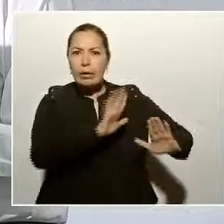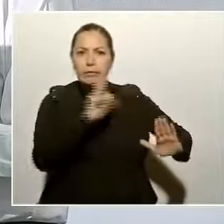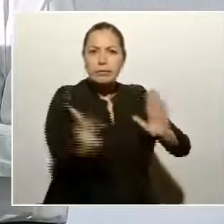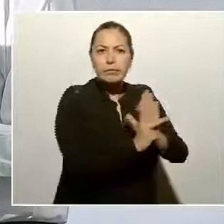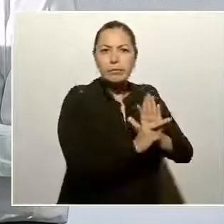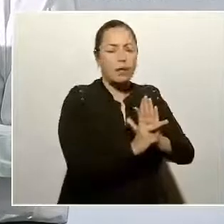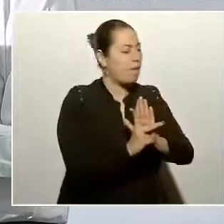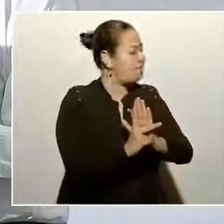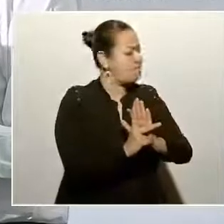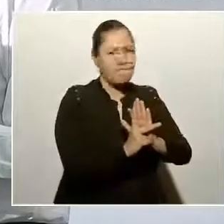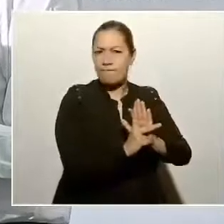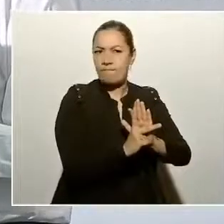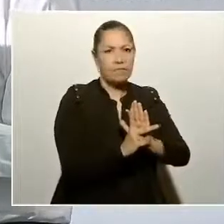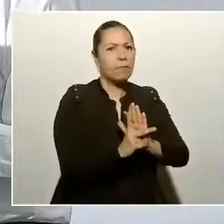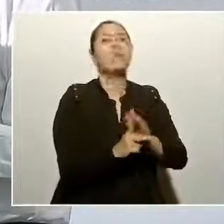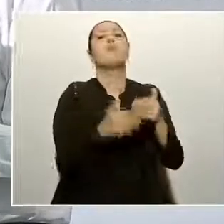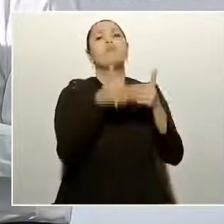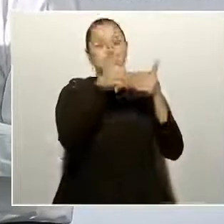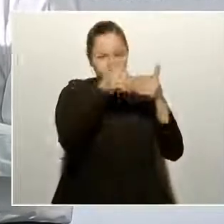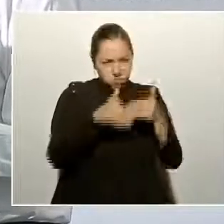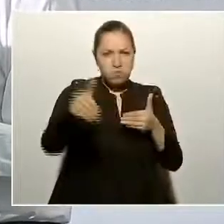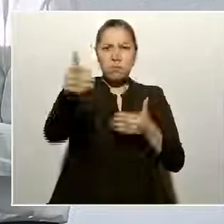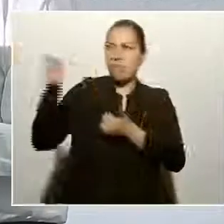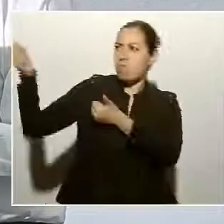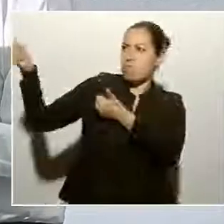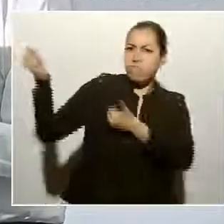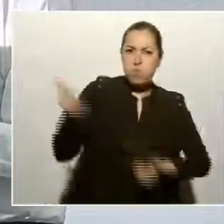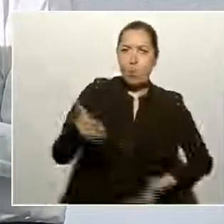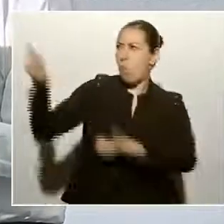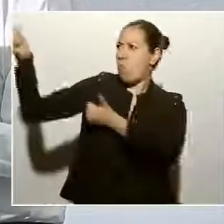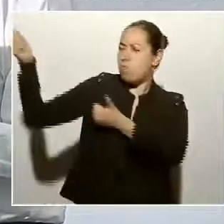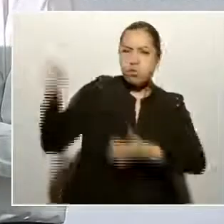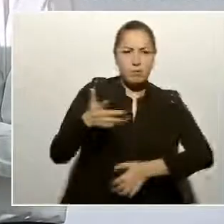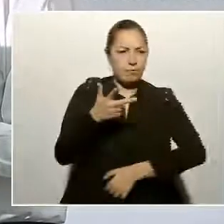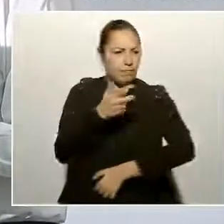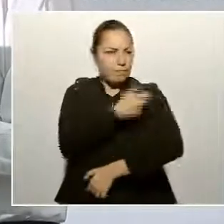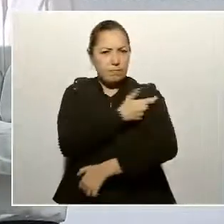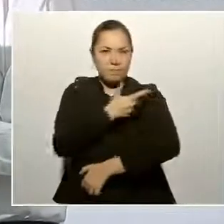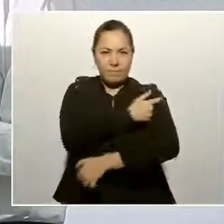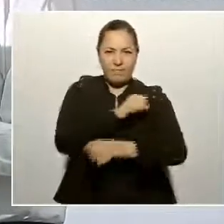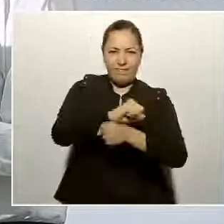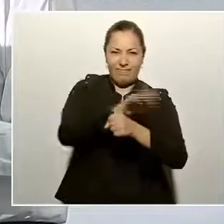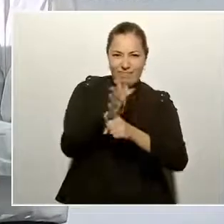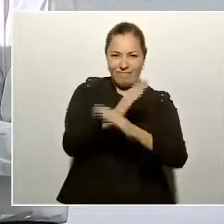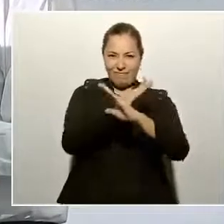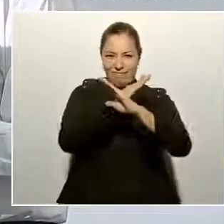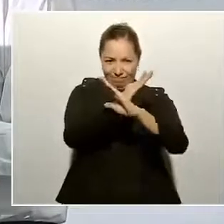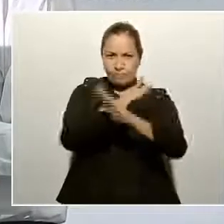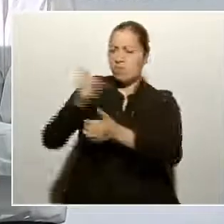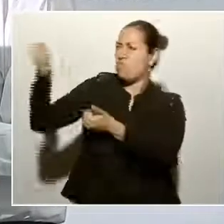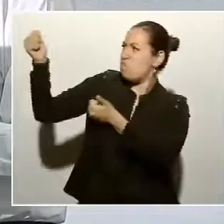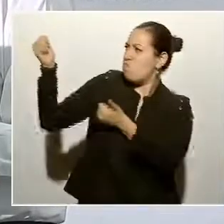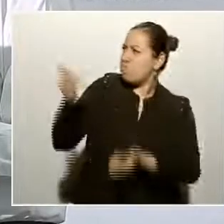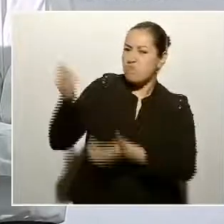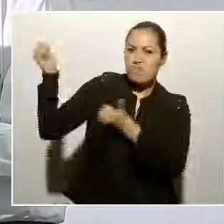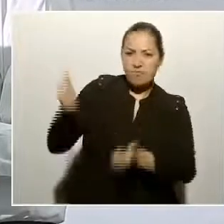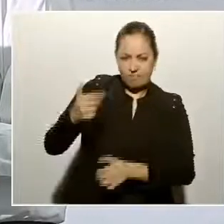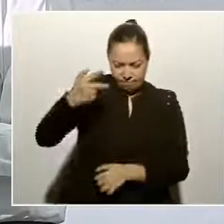Van a seguir llegando vacunas a Sinaloa y